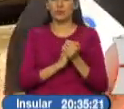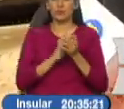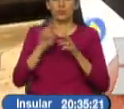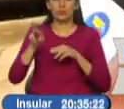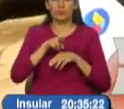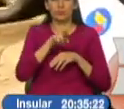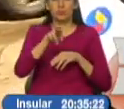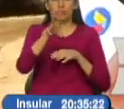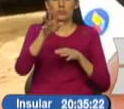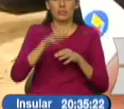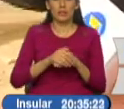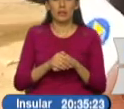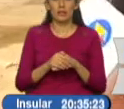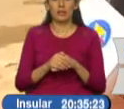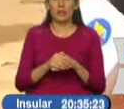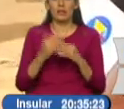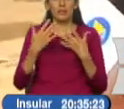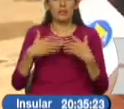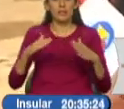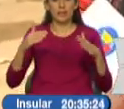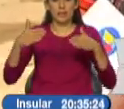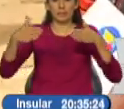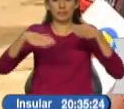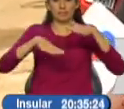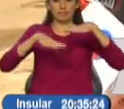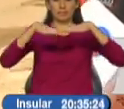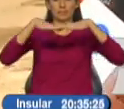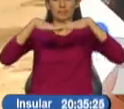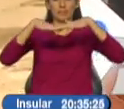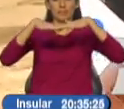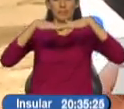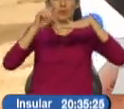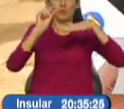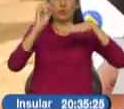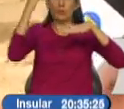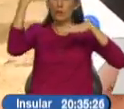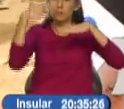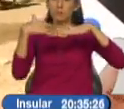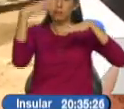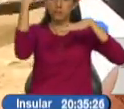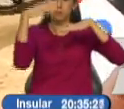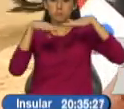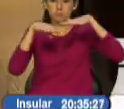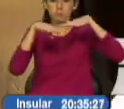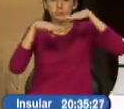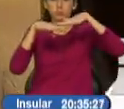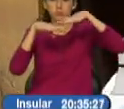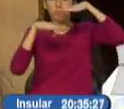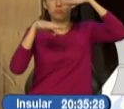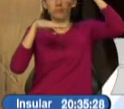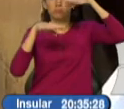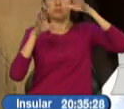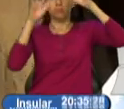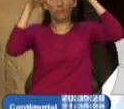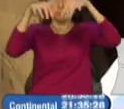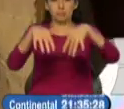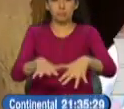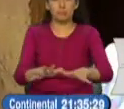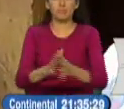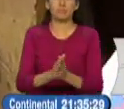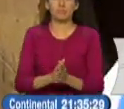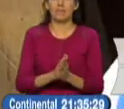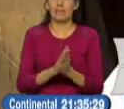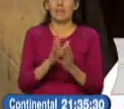ya está al tope, entonces rápido, con una pequeña lluvia, esto crece. Hemos perdido cerca de unas dos, tres